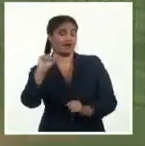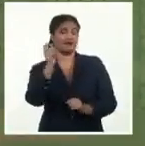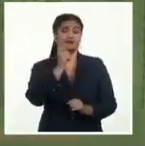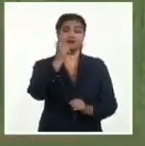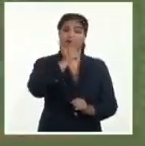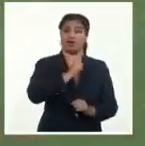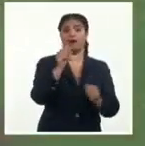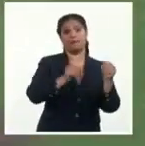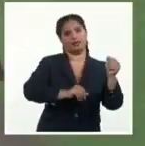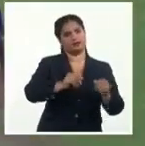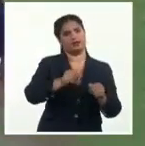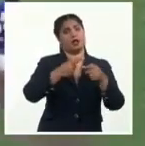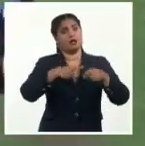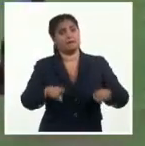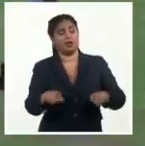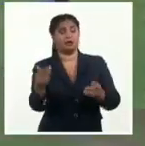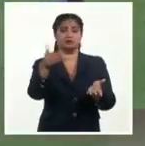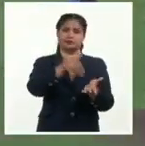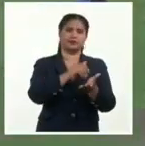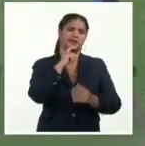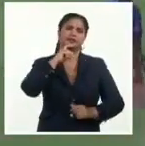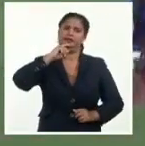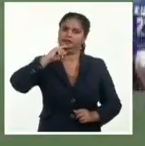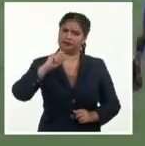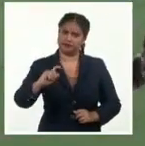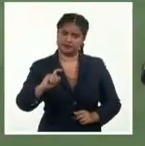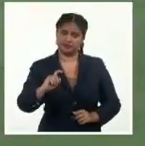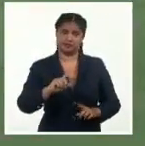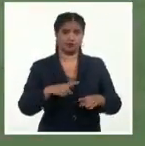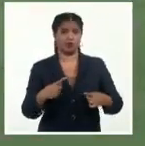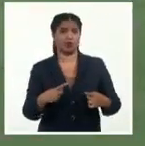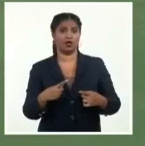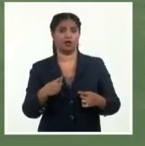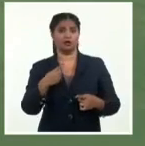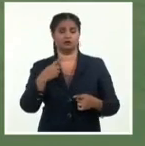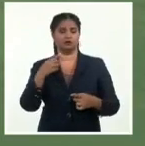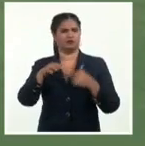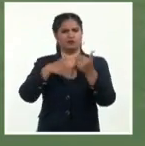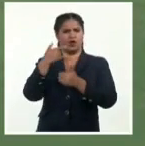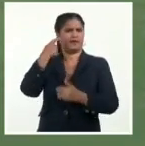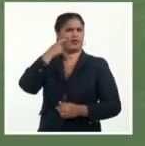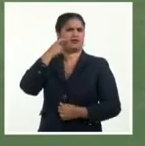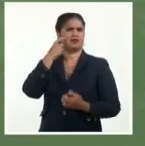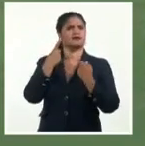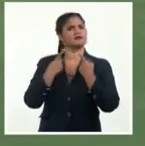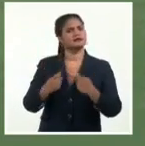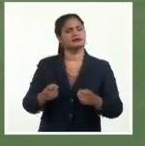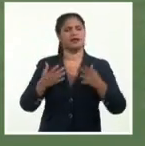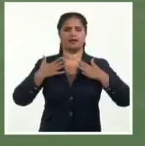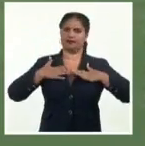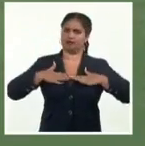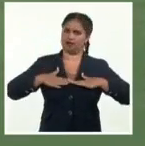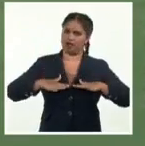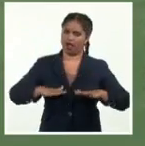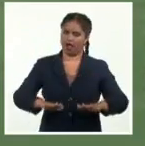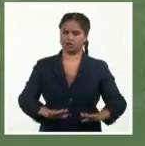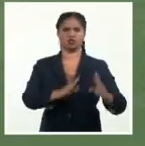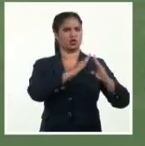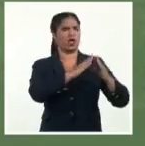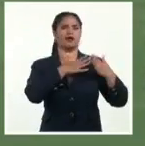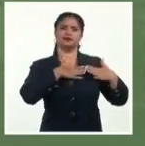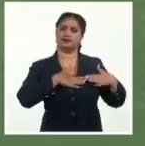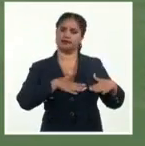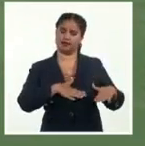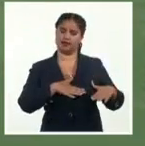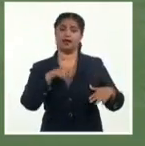Pérez, pero no pudo trabajar debido a que presenta una inflamación bucal que necesita descanso. Por ese motivo, Janet subió al montículo